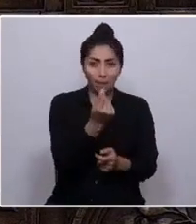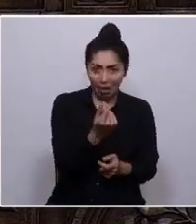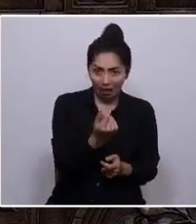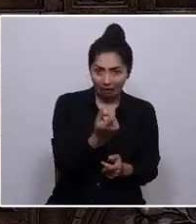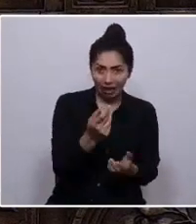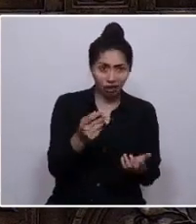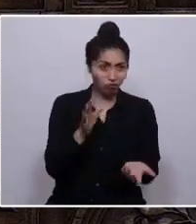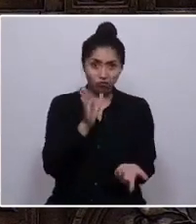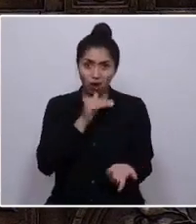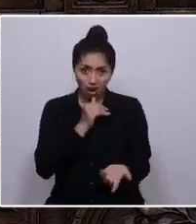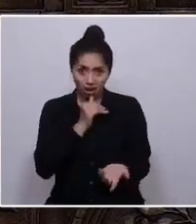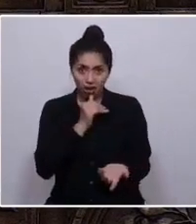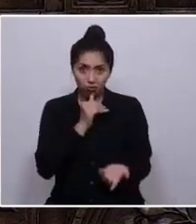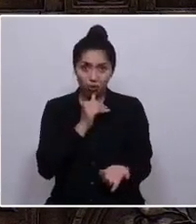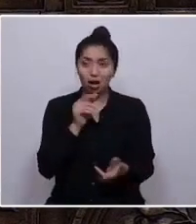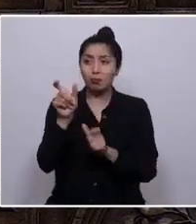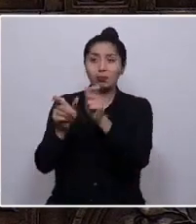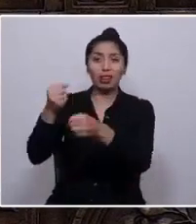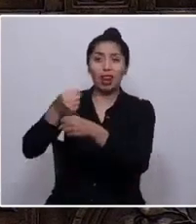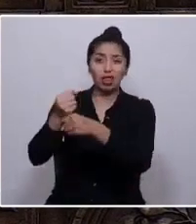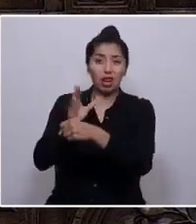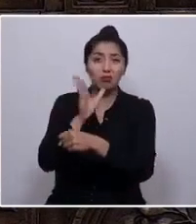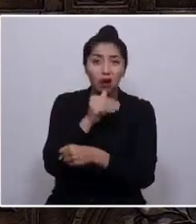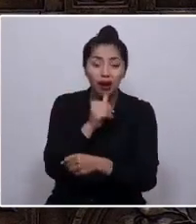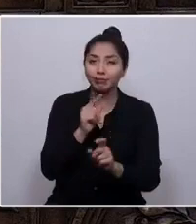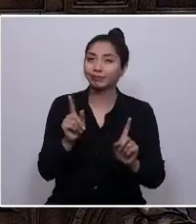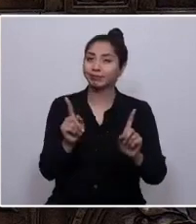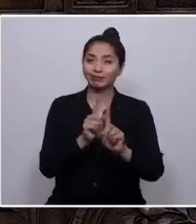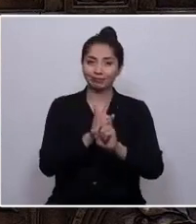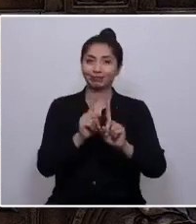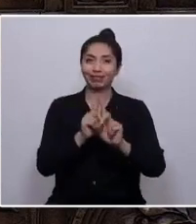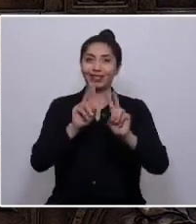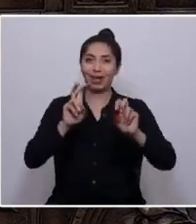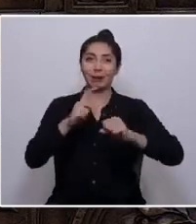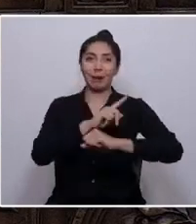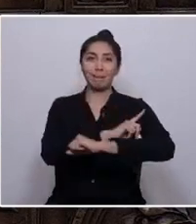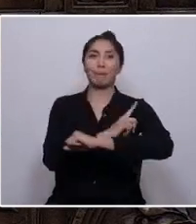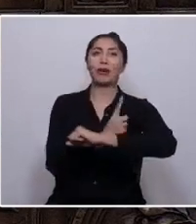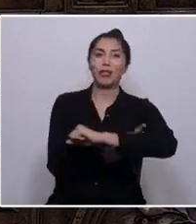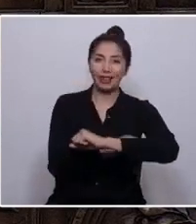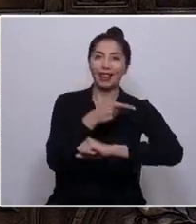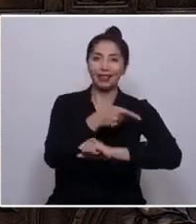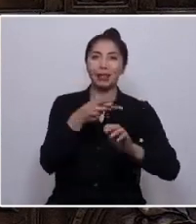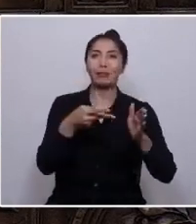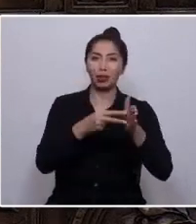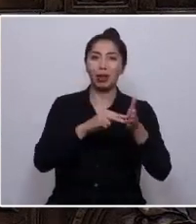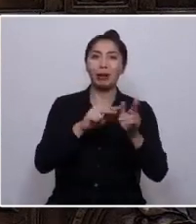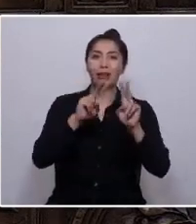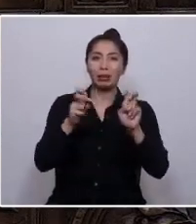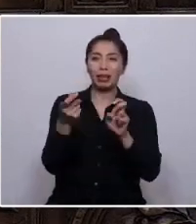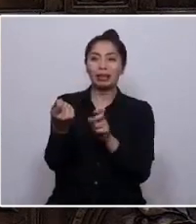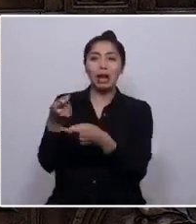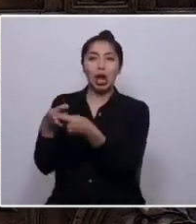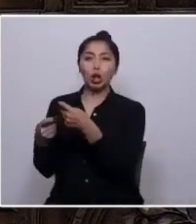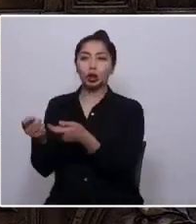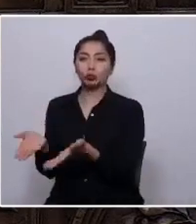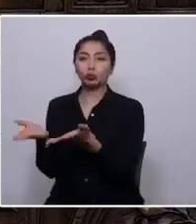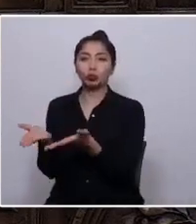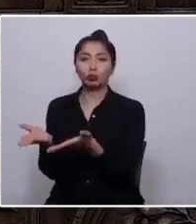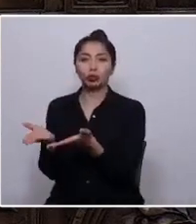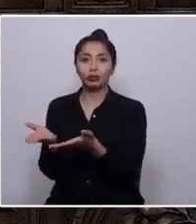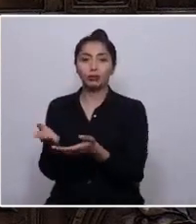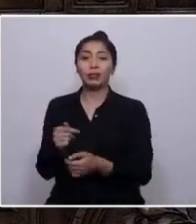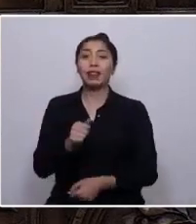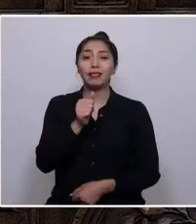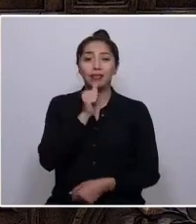insuficientes, se trata de poder para especular, transar, apropiarse y hacer negocios. Es la falta de poder